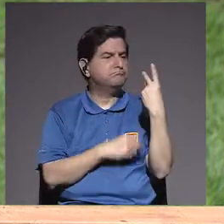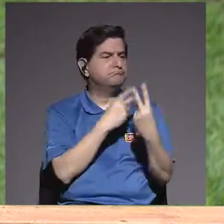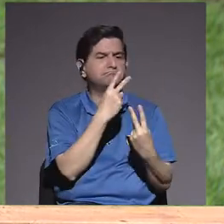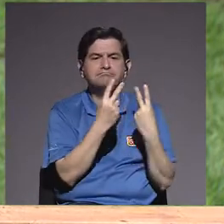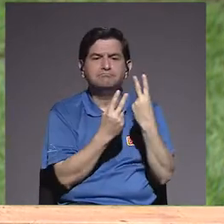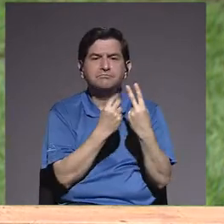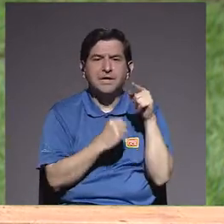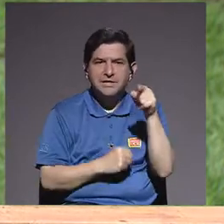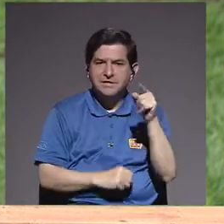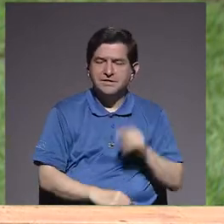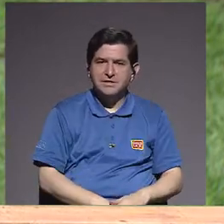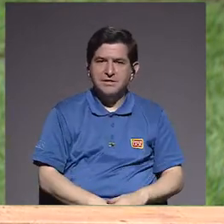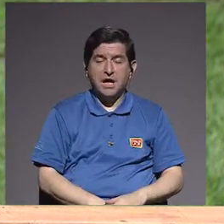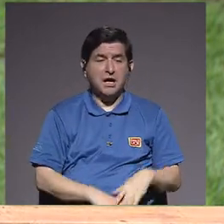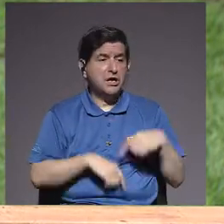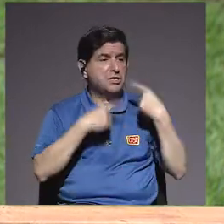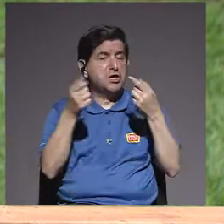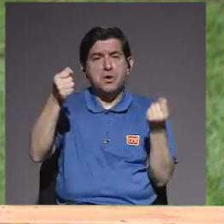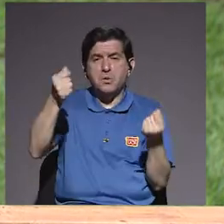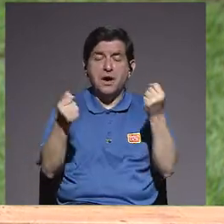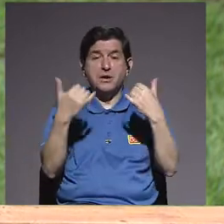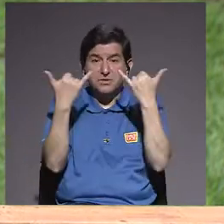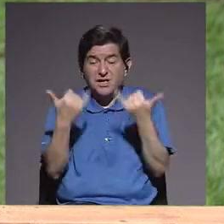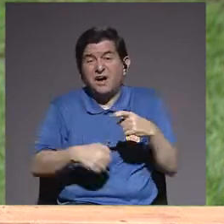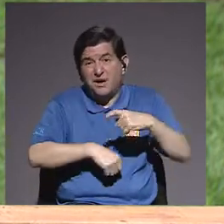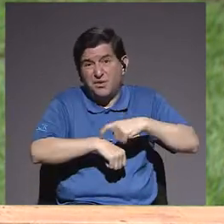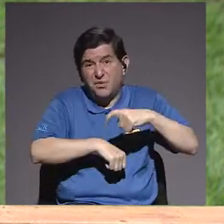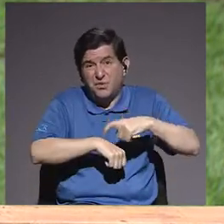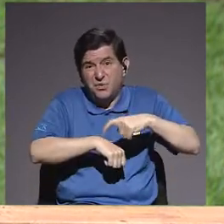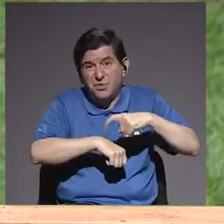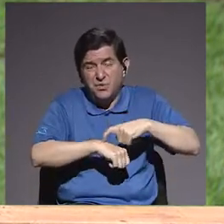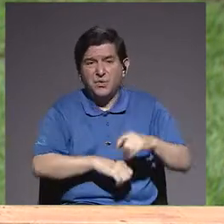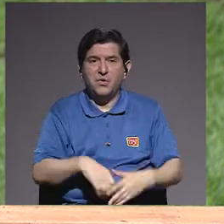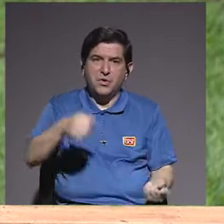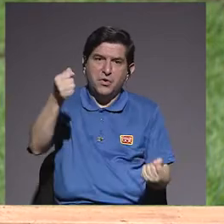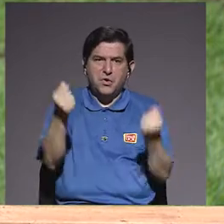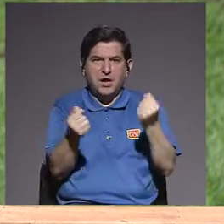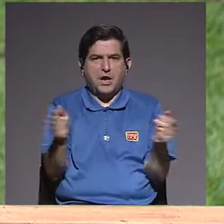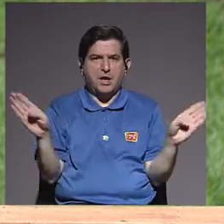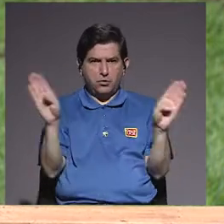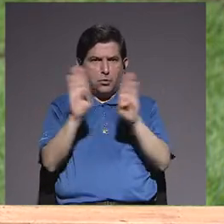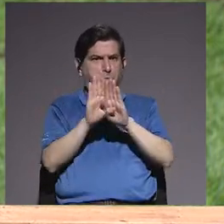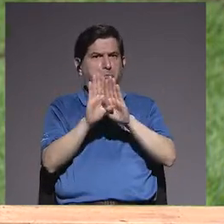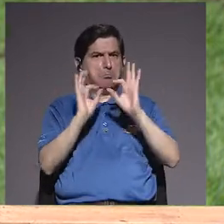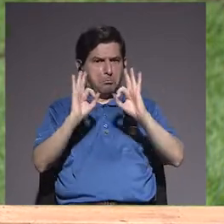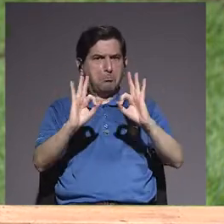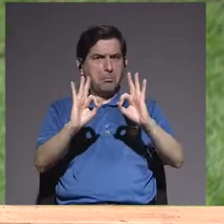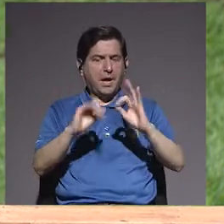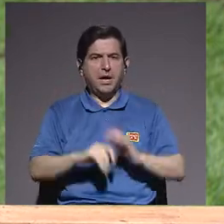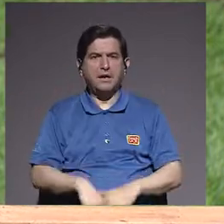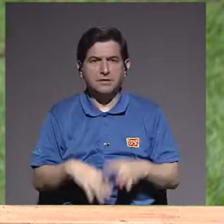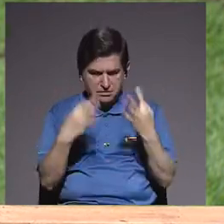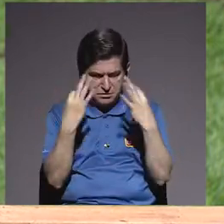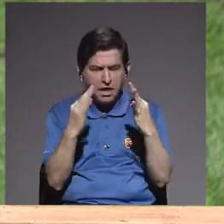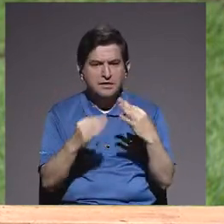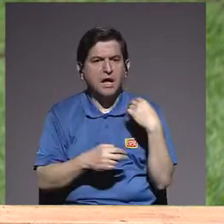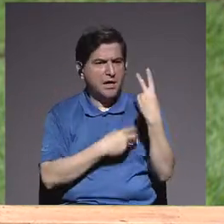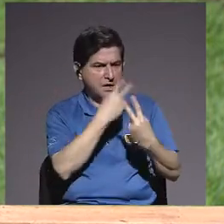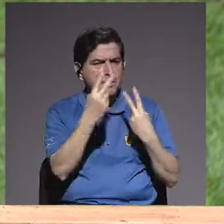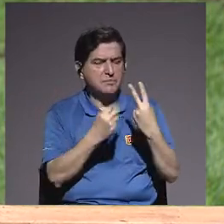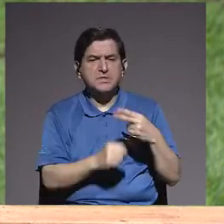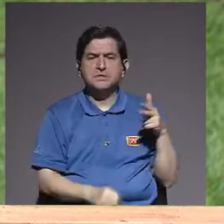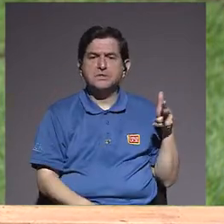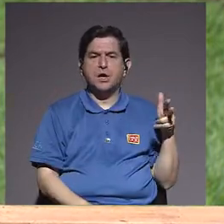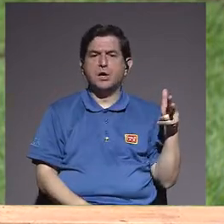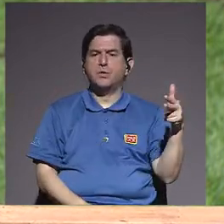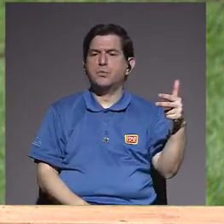vueltecita en carro, aunque sea en estos momentos, pues el carro bien cerradito y todo, si lo podemos dar una vuelta,